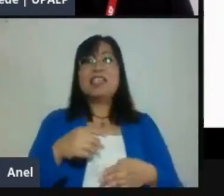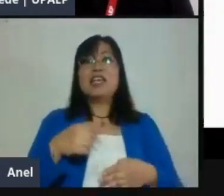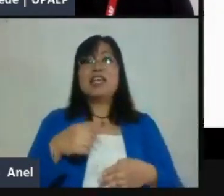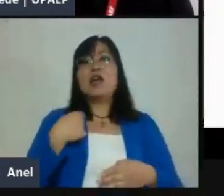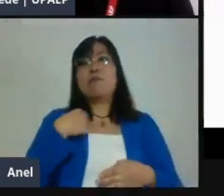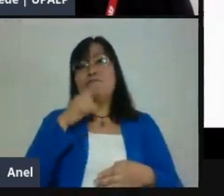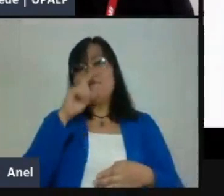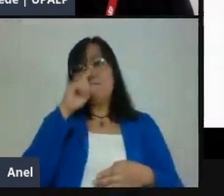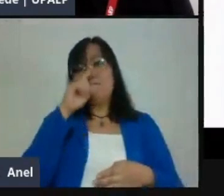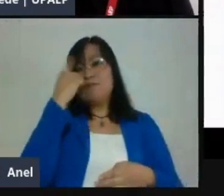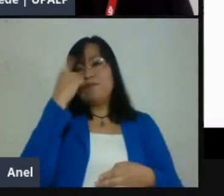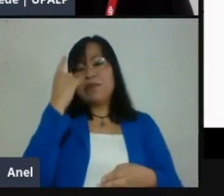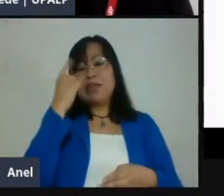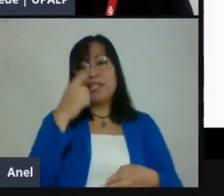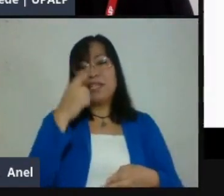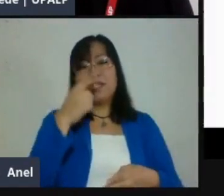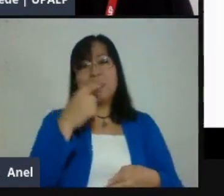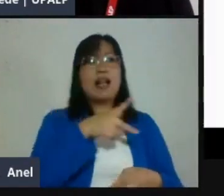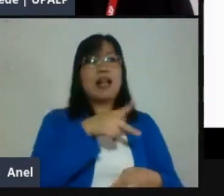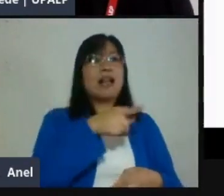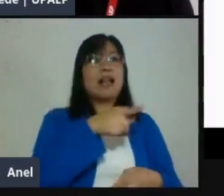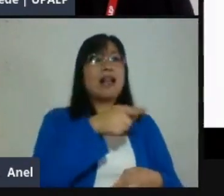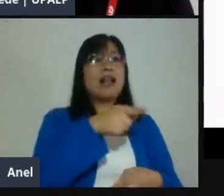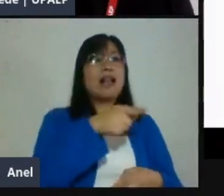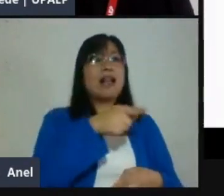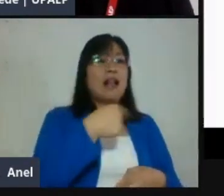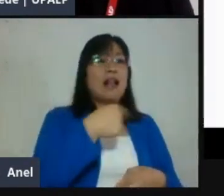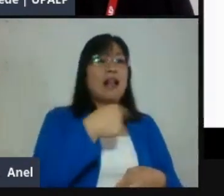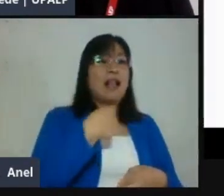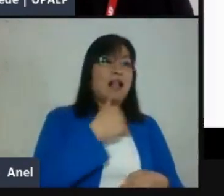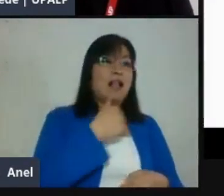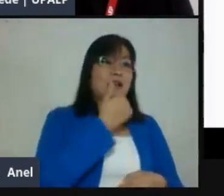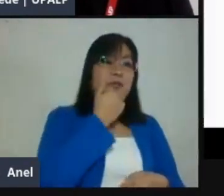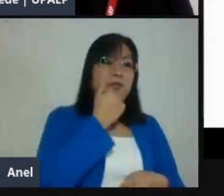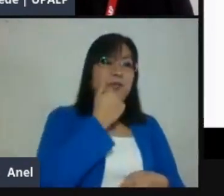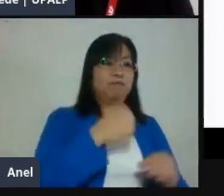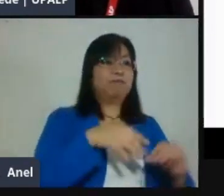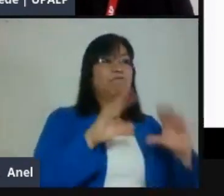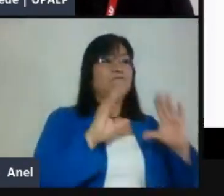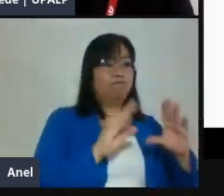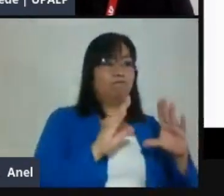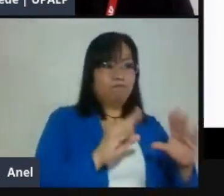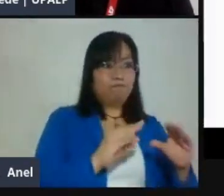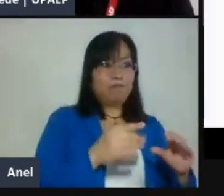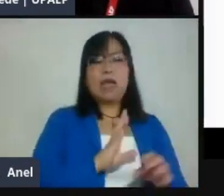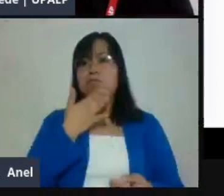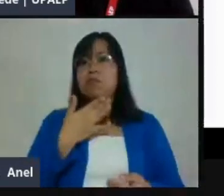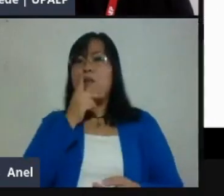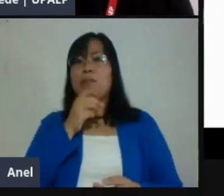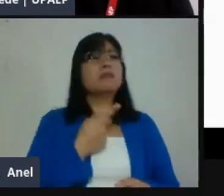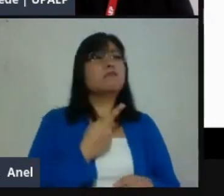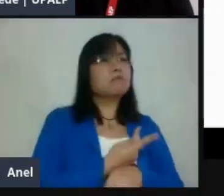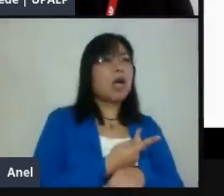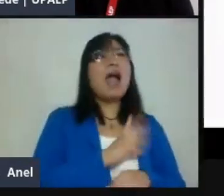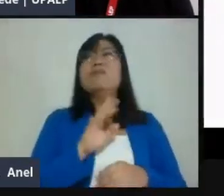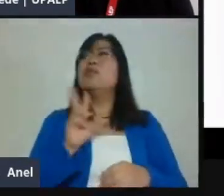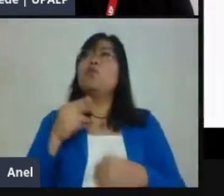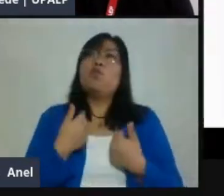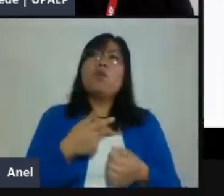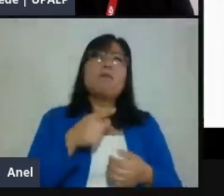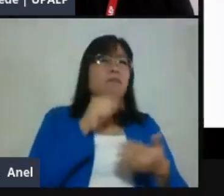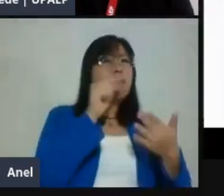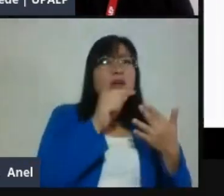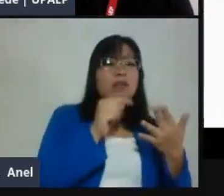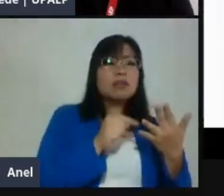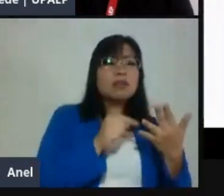papá solamente le tiene que ayudar a leerlo o se lo lee al alumno, ¿no? Pero es muy importante que nos dirijamos a ellos. Y las